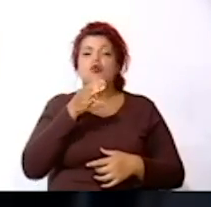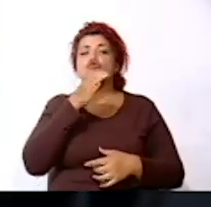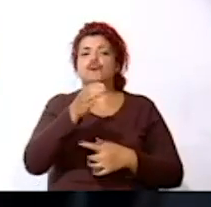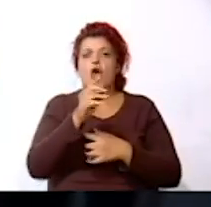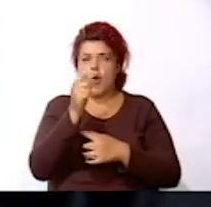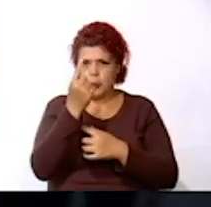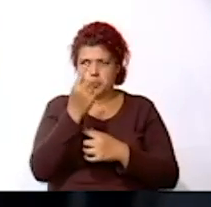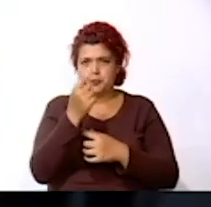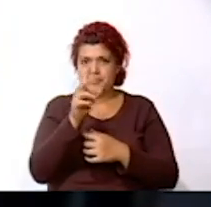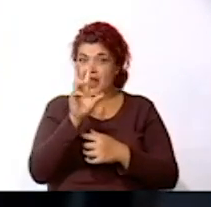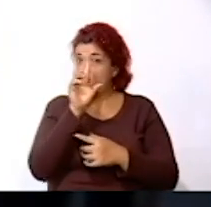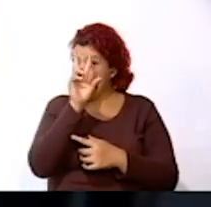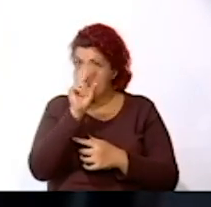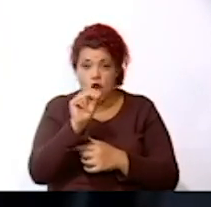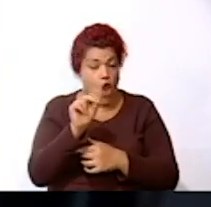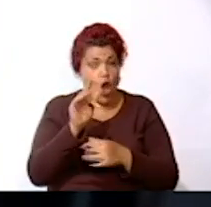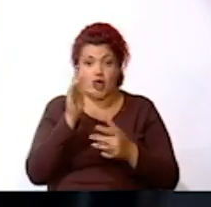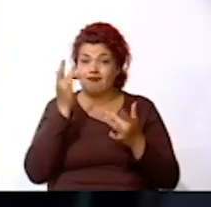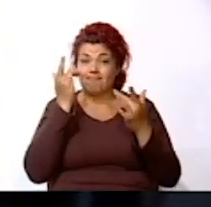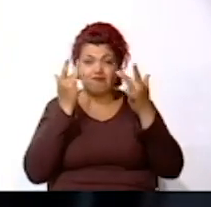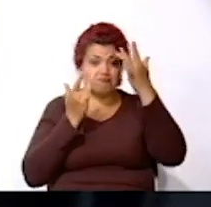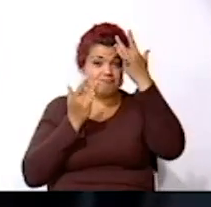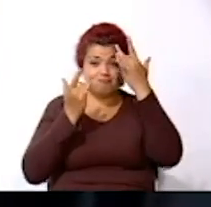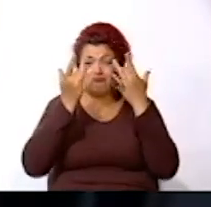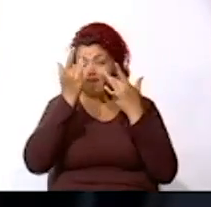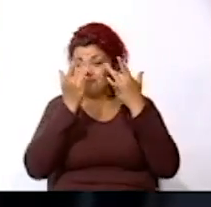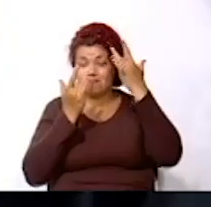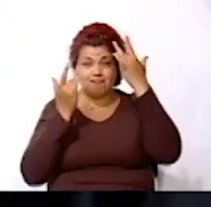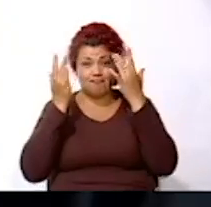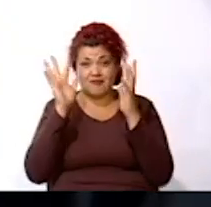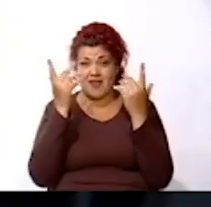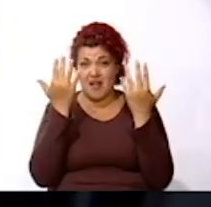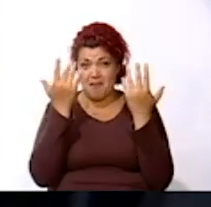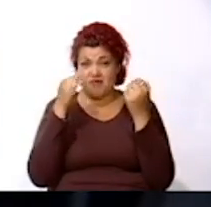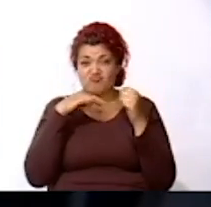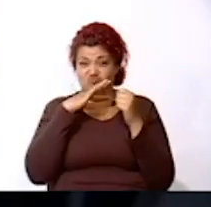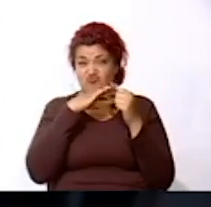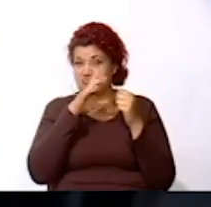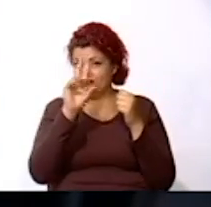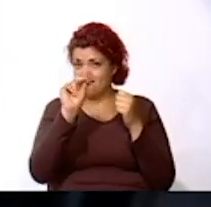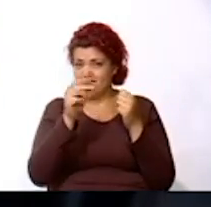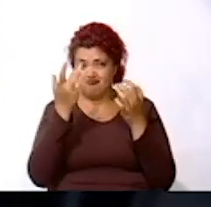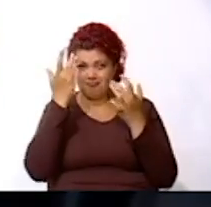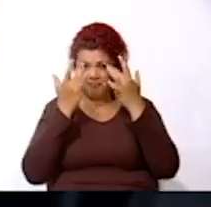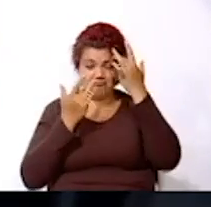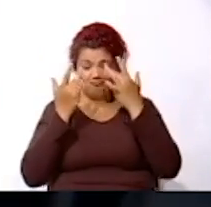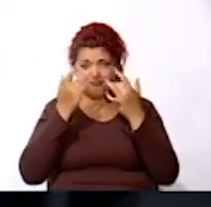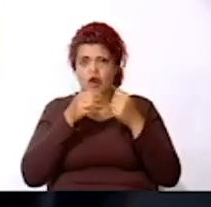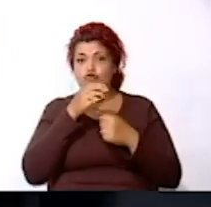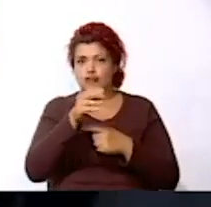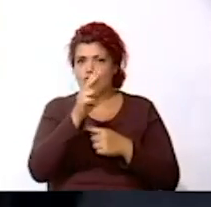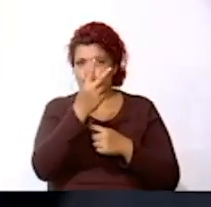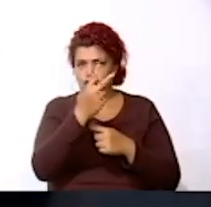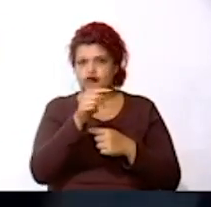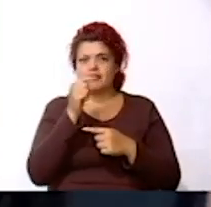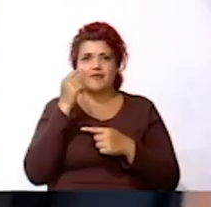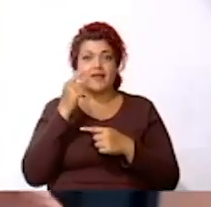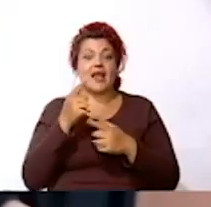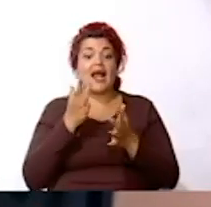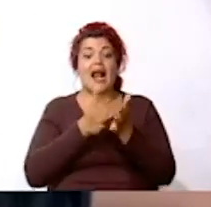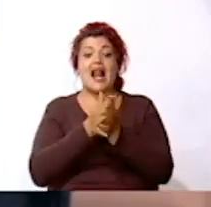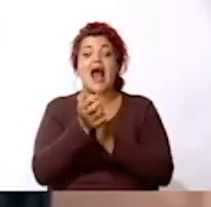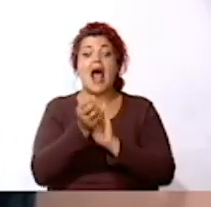uno. No se toquen la cara con las manos sucias. Consejo número dos. Entonces,